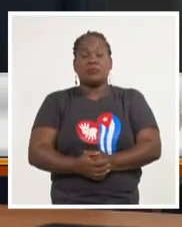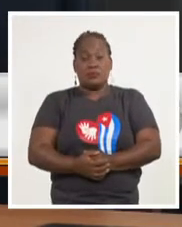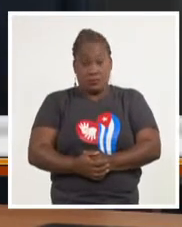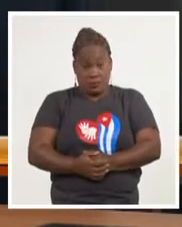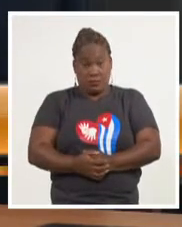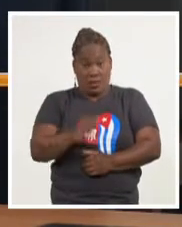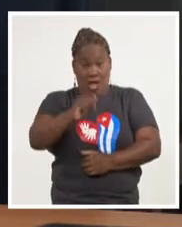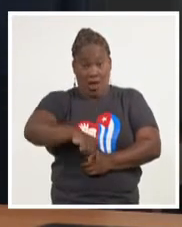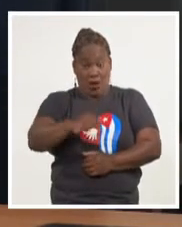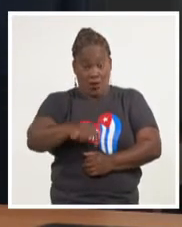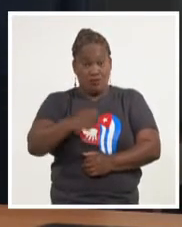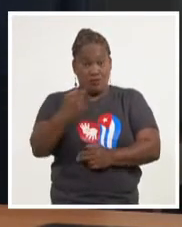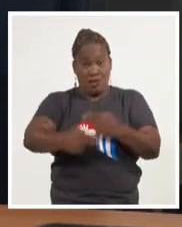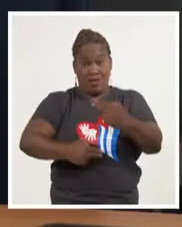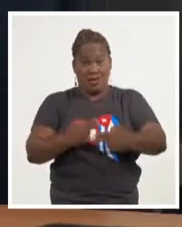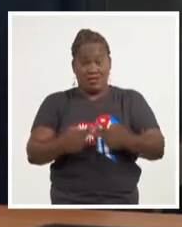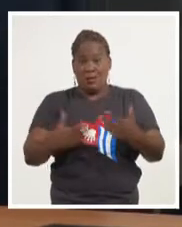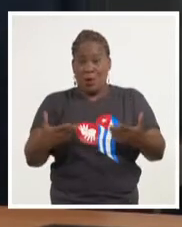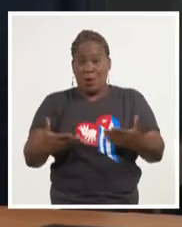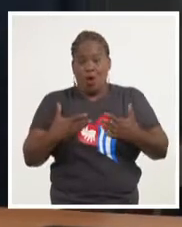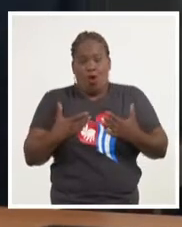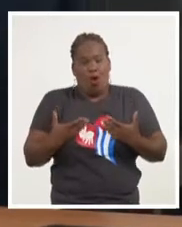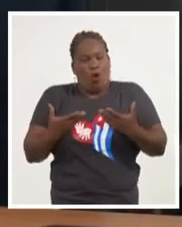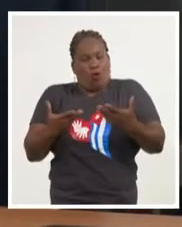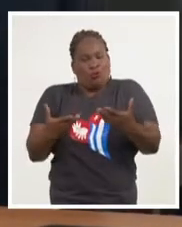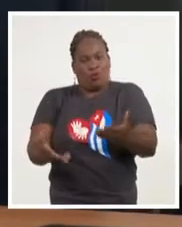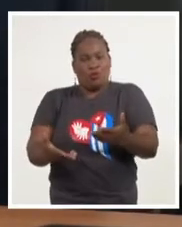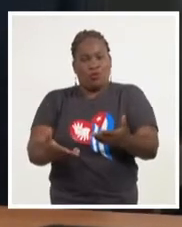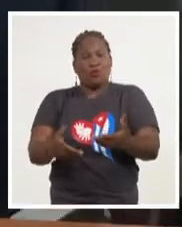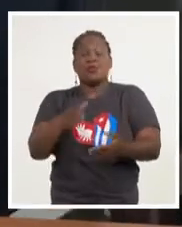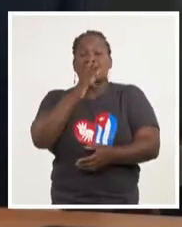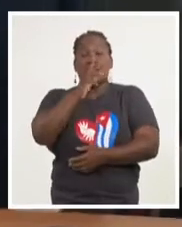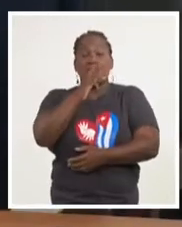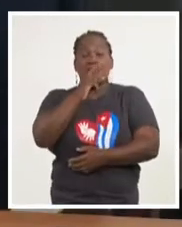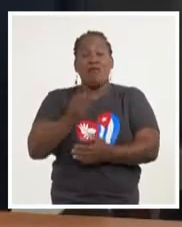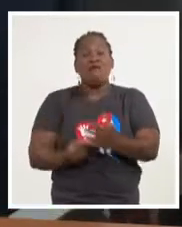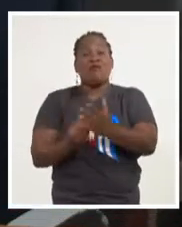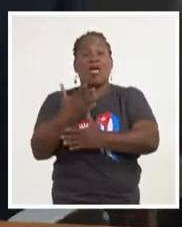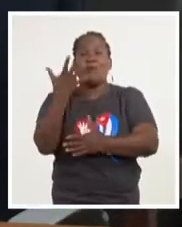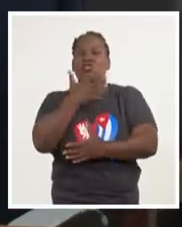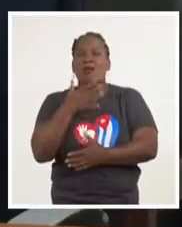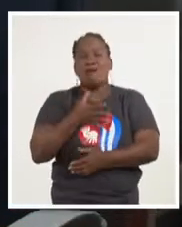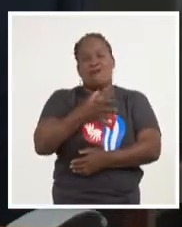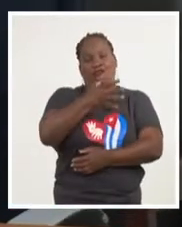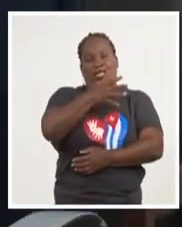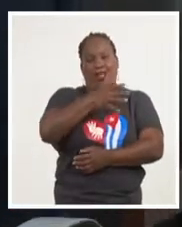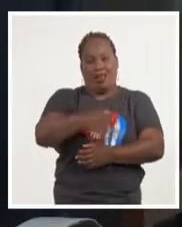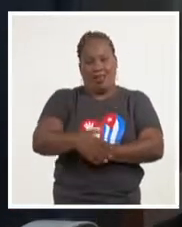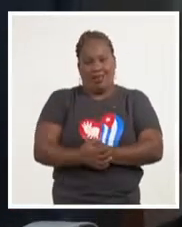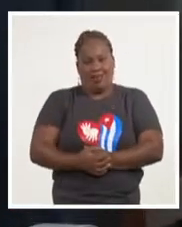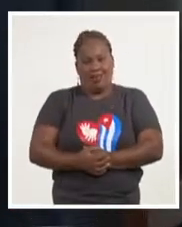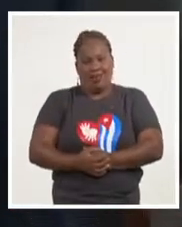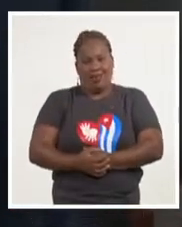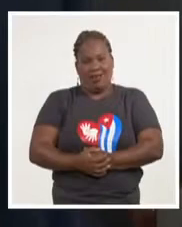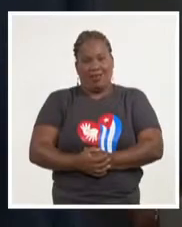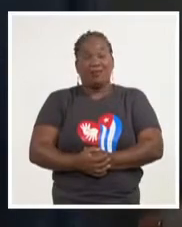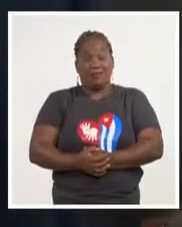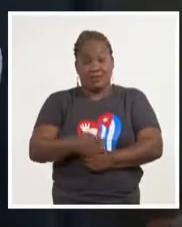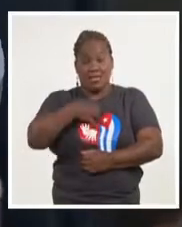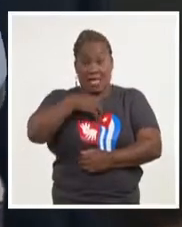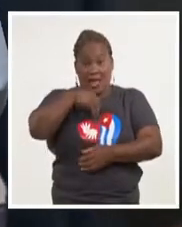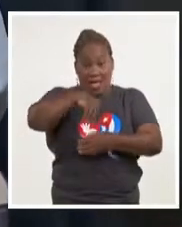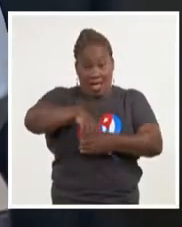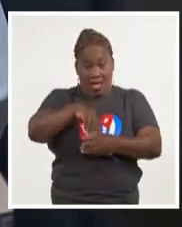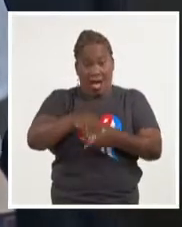con el orgullo de ser una organización fundada por Fidel, que cuenta con